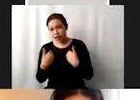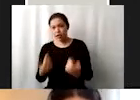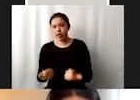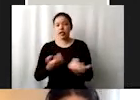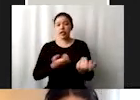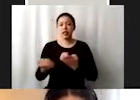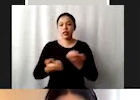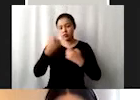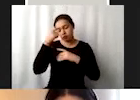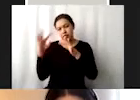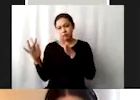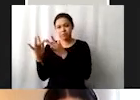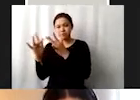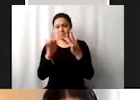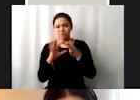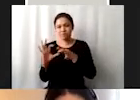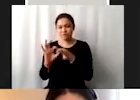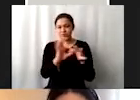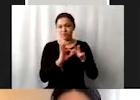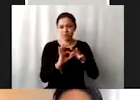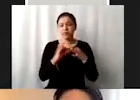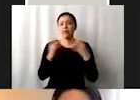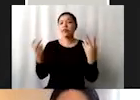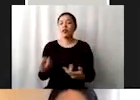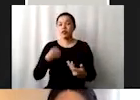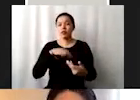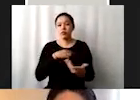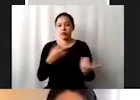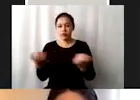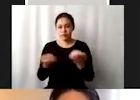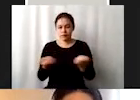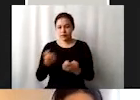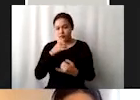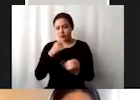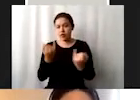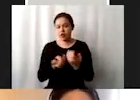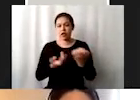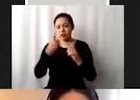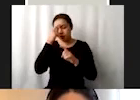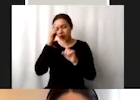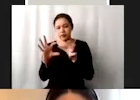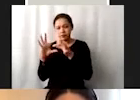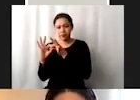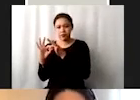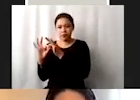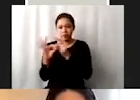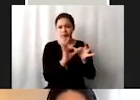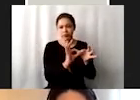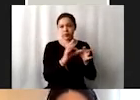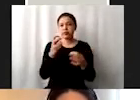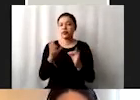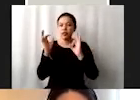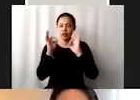justo lo que buscamos hacer con ustedes también, que estos ejercicios de alineación nos permitan tener ese esquema